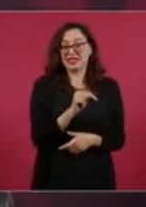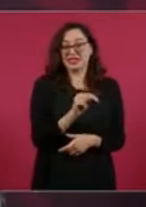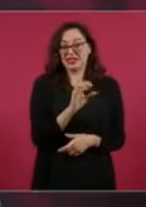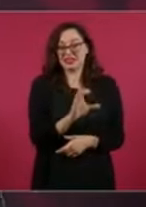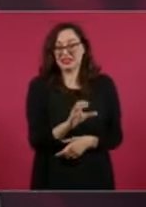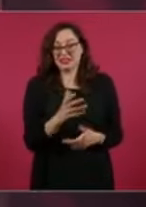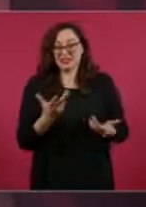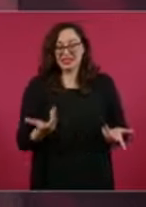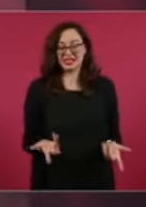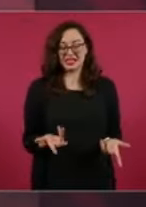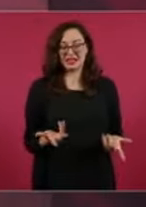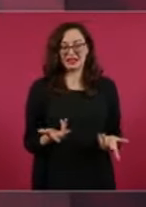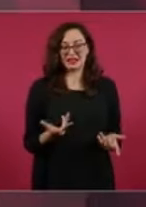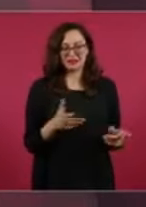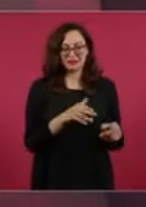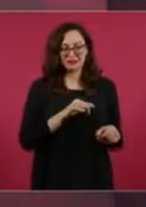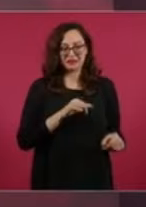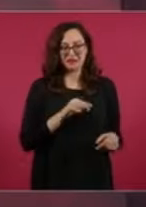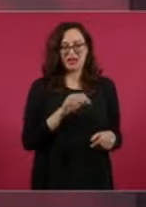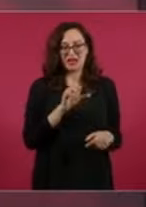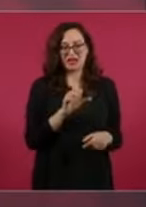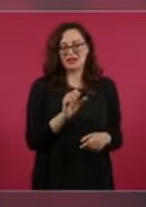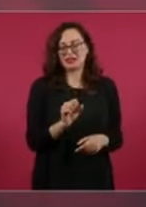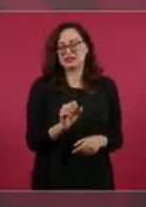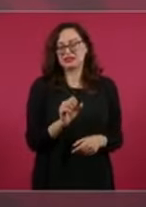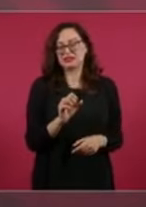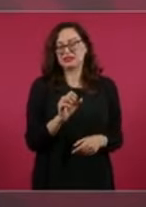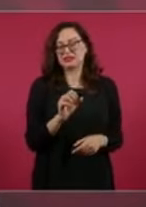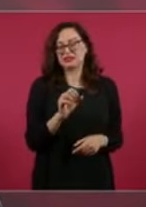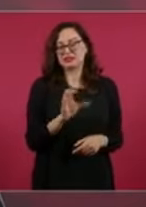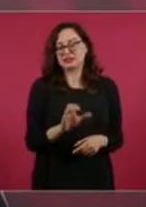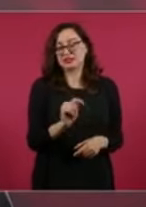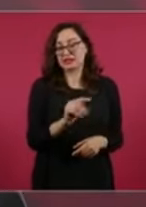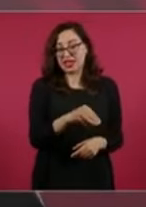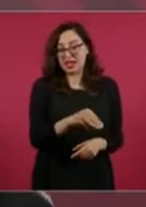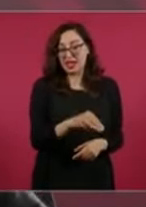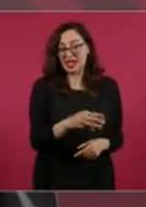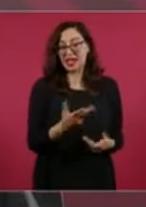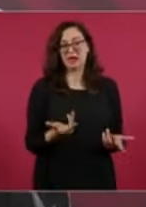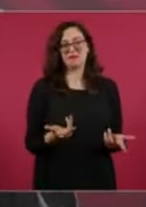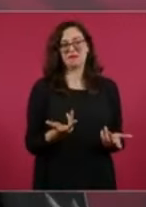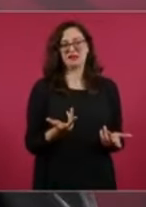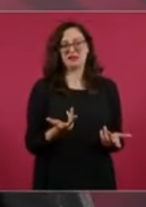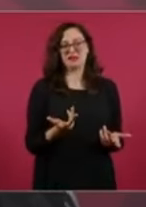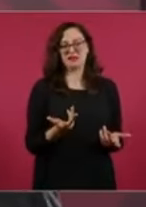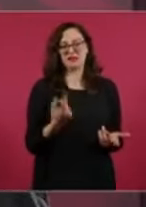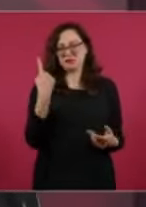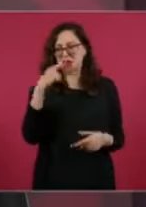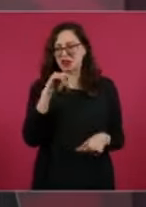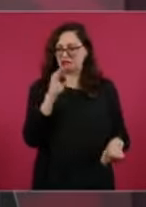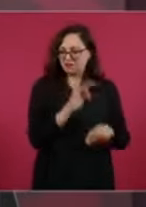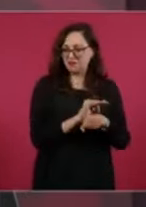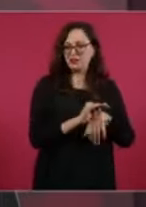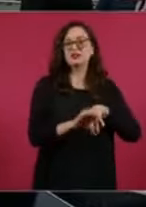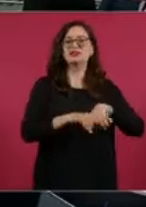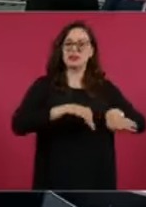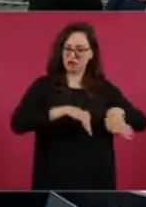Confederación Nacional Campesina, la CTM, la Confederación de Trabajadores de Trabajadores